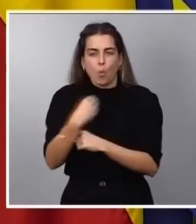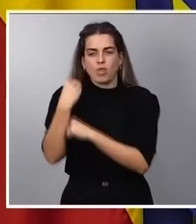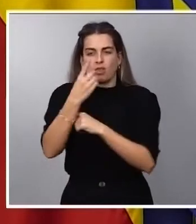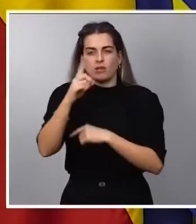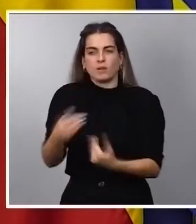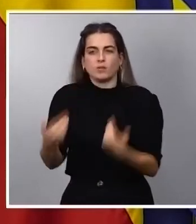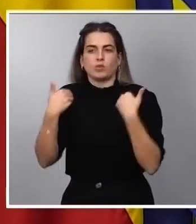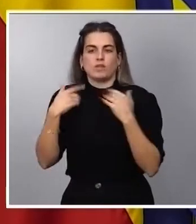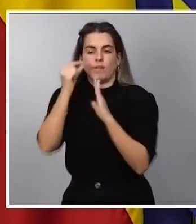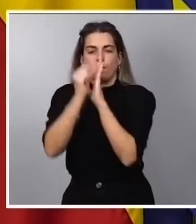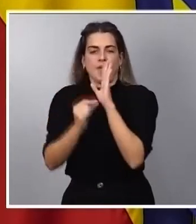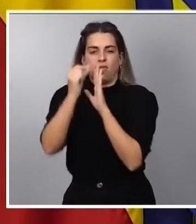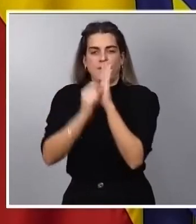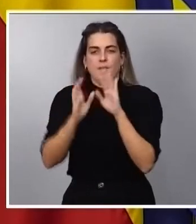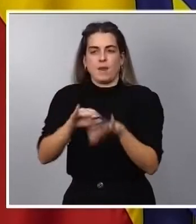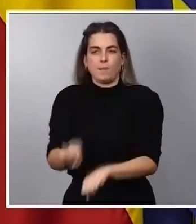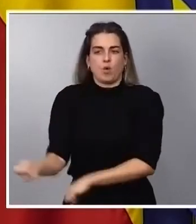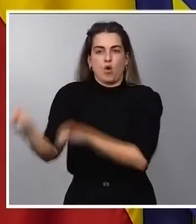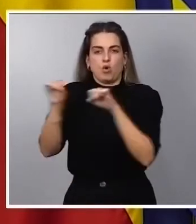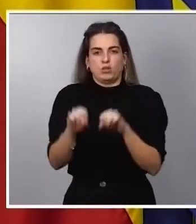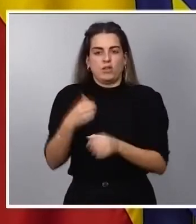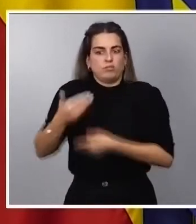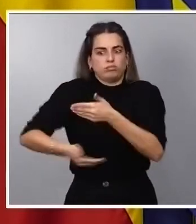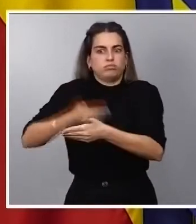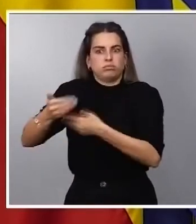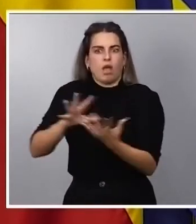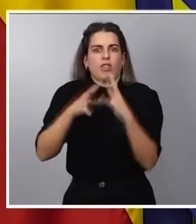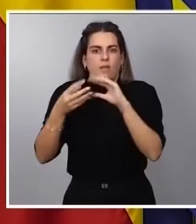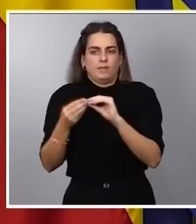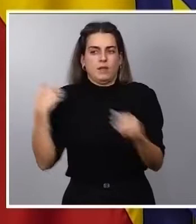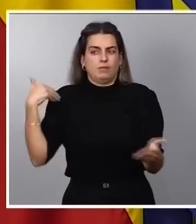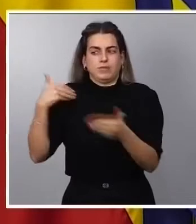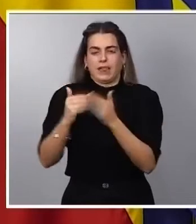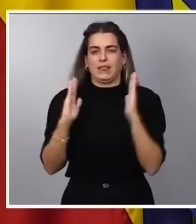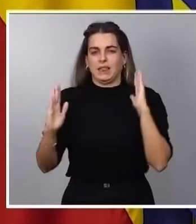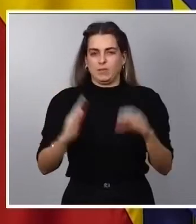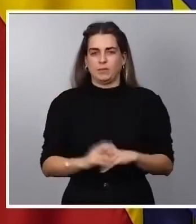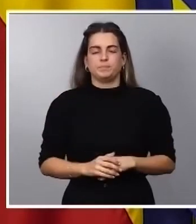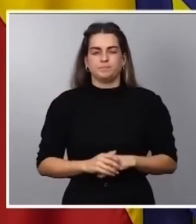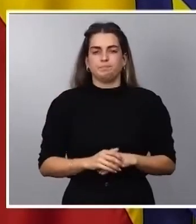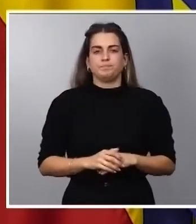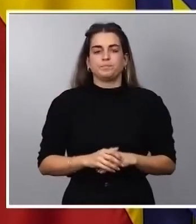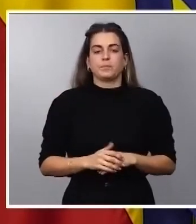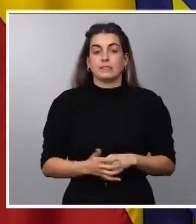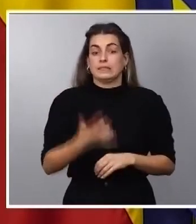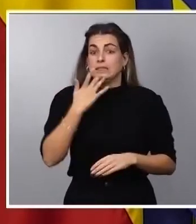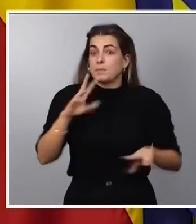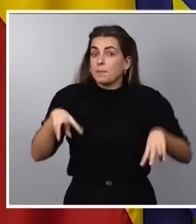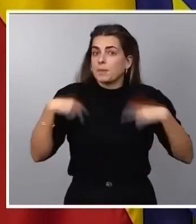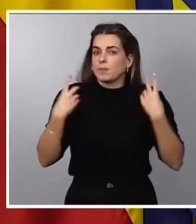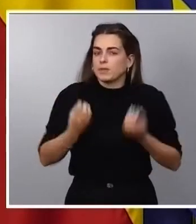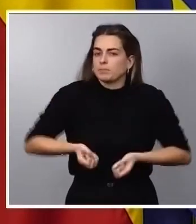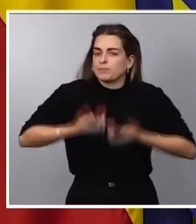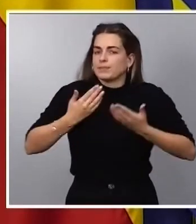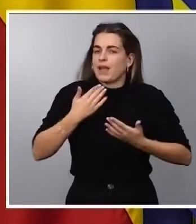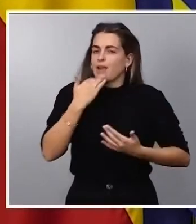de protección que hemos llevado a cabo durante todo este tiempo. Si me permiten, una mención muy especial en esa regla